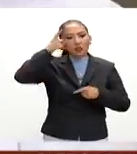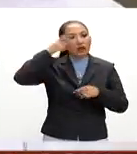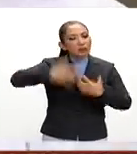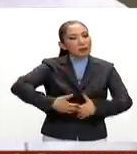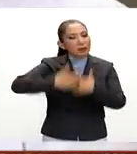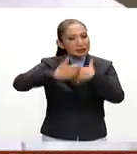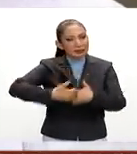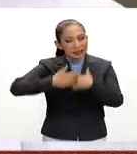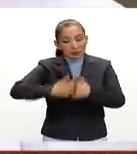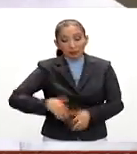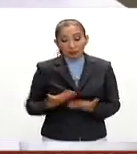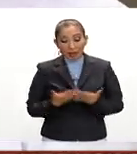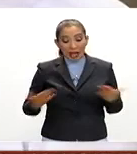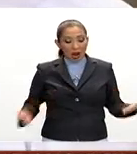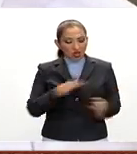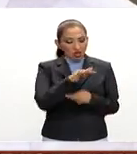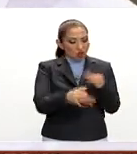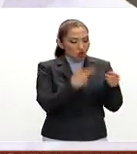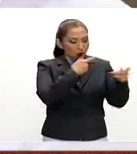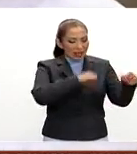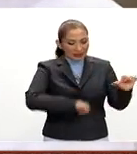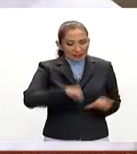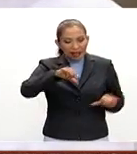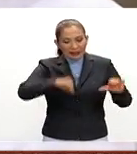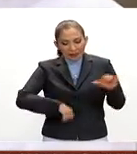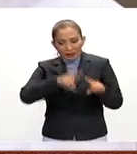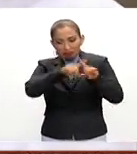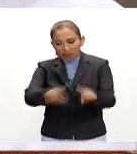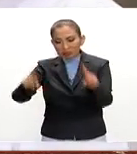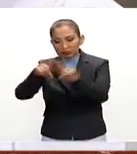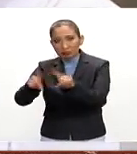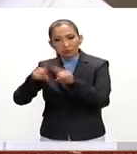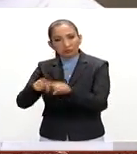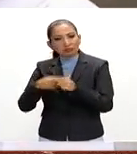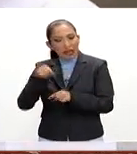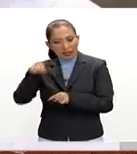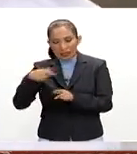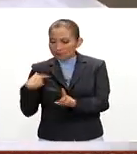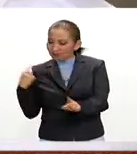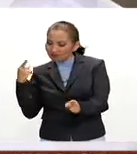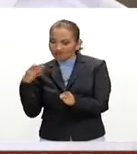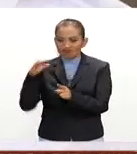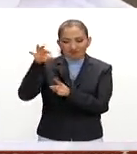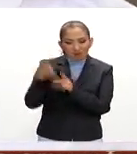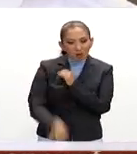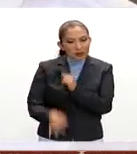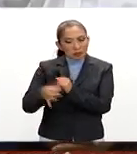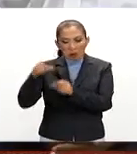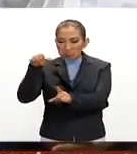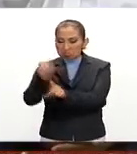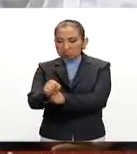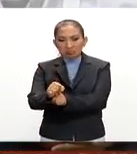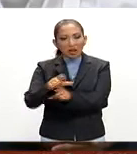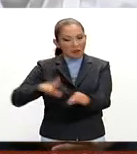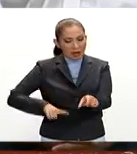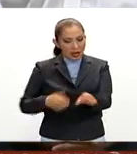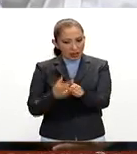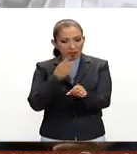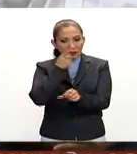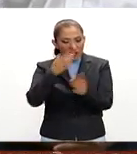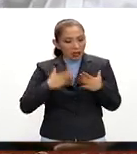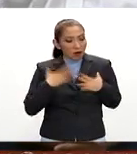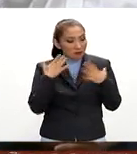Hoy todas estas acciones nos llevan a lo que ha dicho el gobernador, a generar